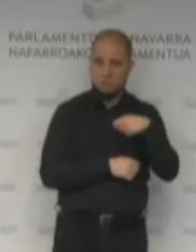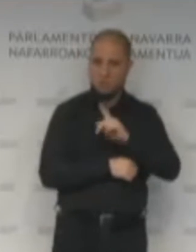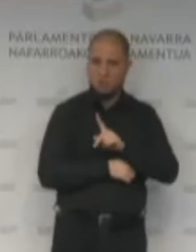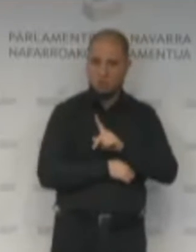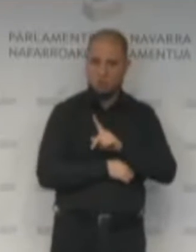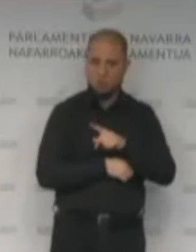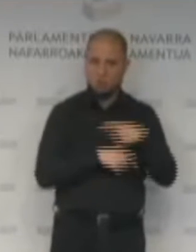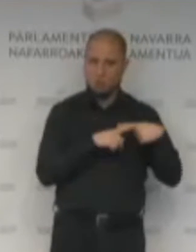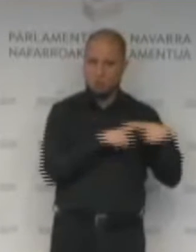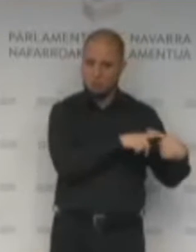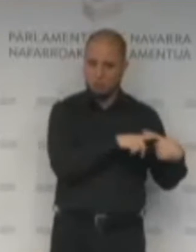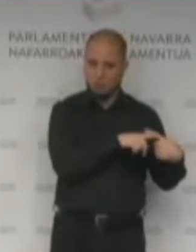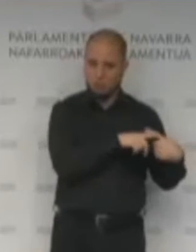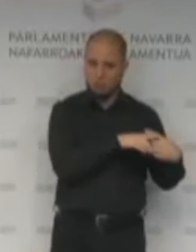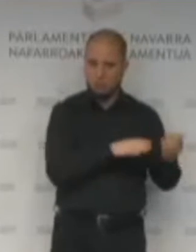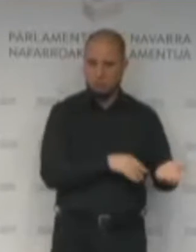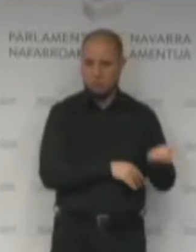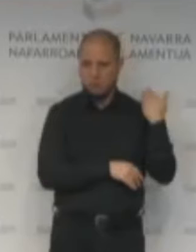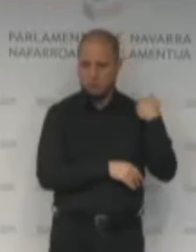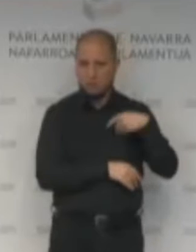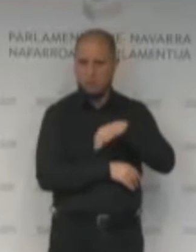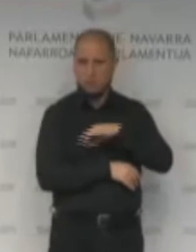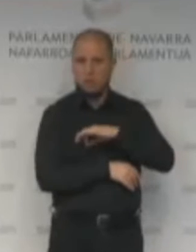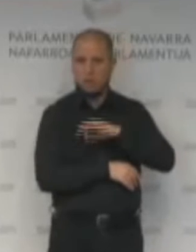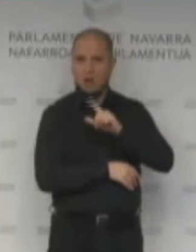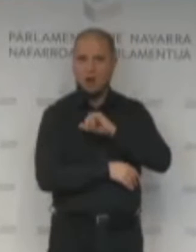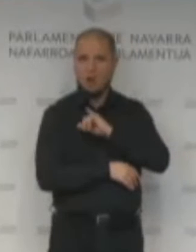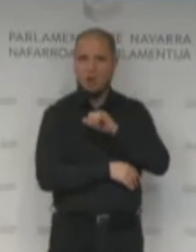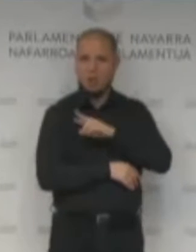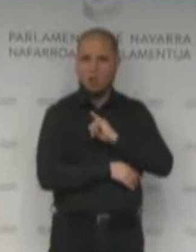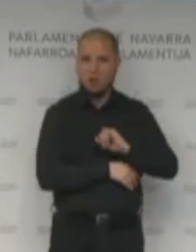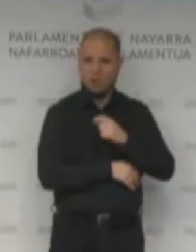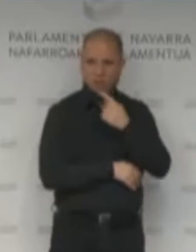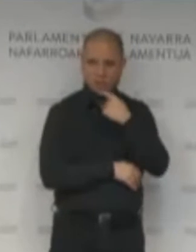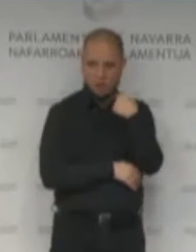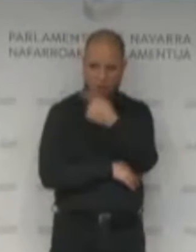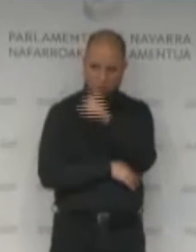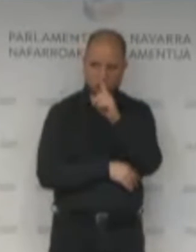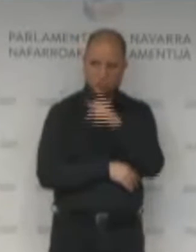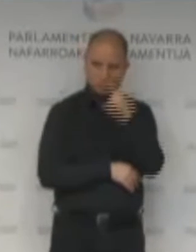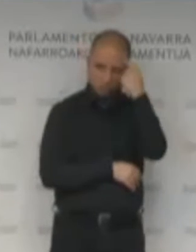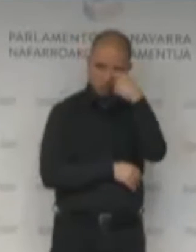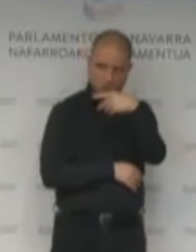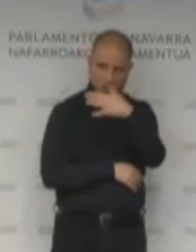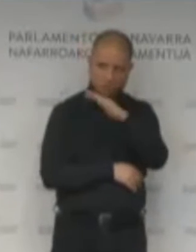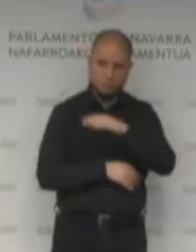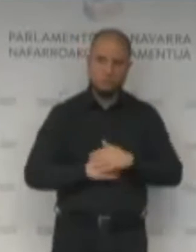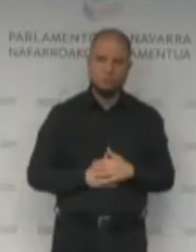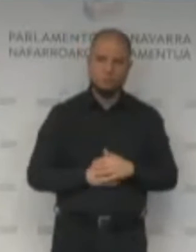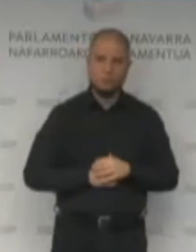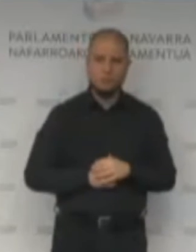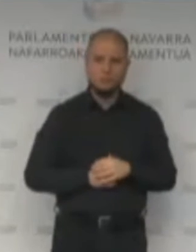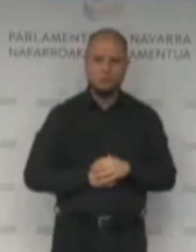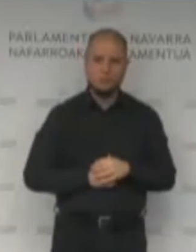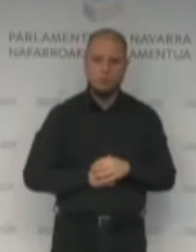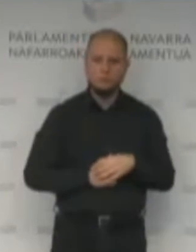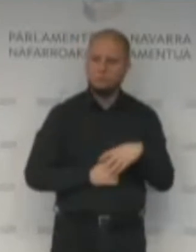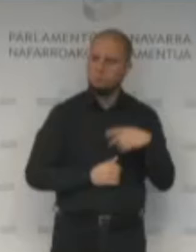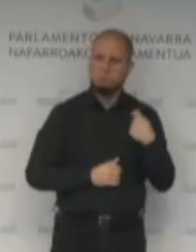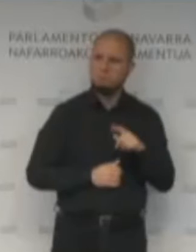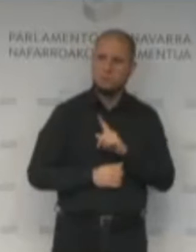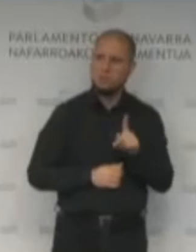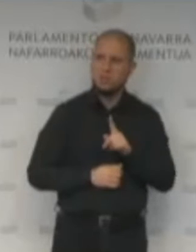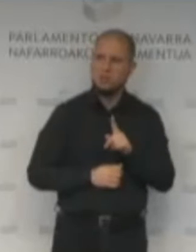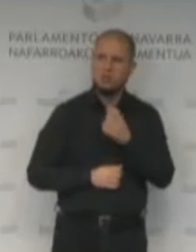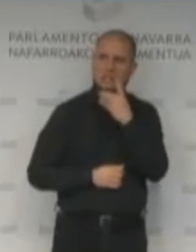Pero de esto ya le ha dicho el señor Alzórriz, que sabe más bien poco, usted y su grupo. Quien no tiene la presidencia es precisamente